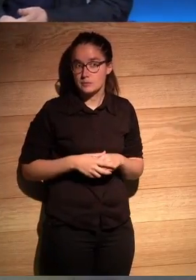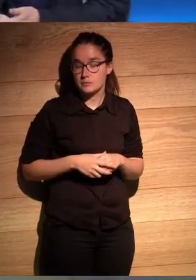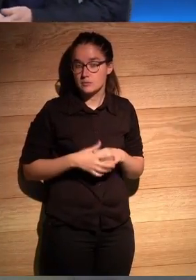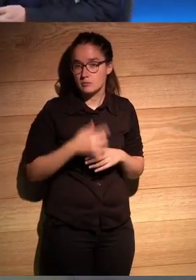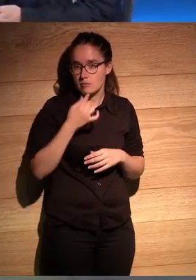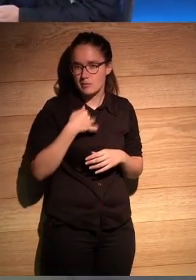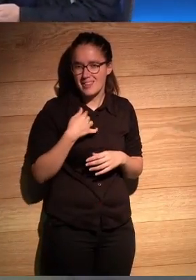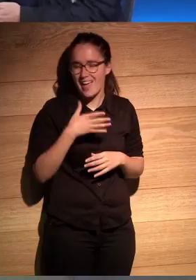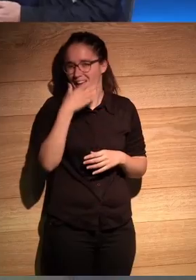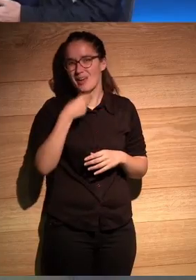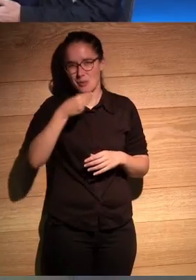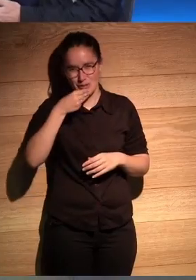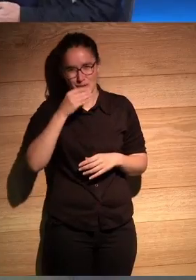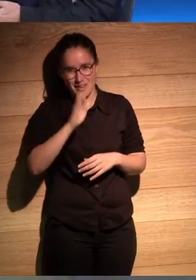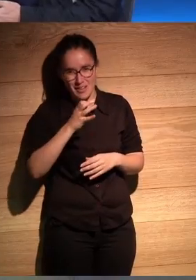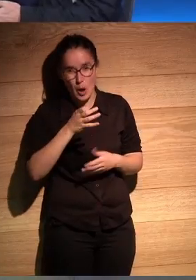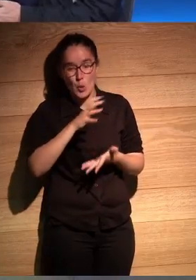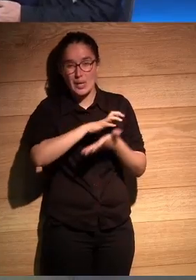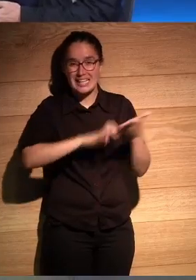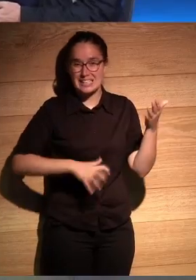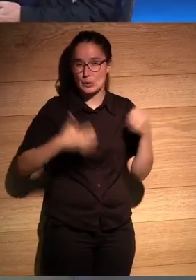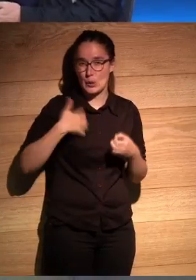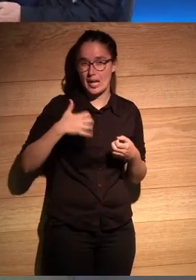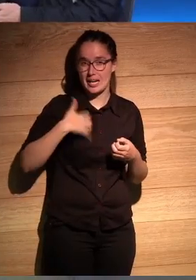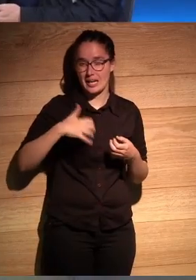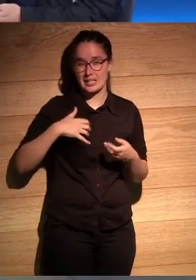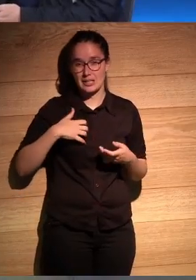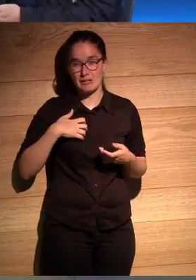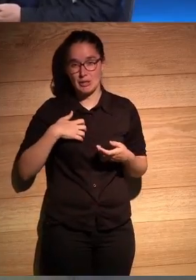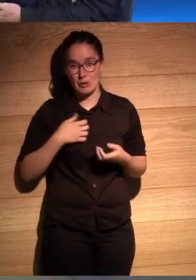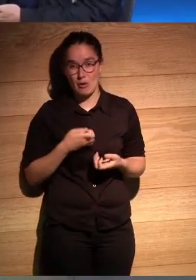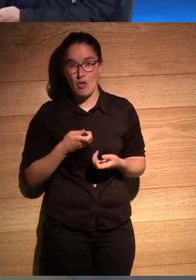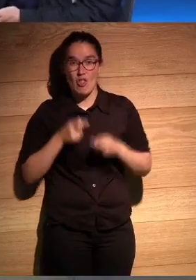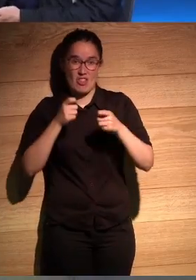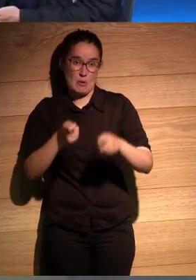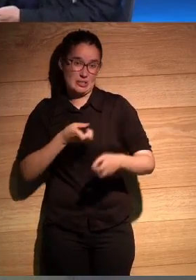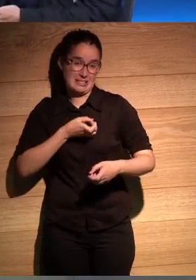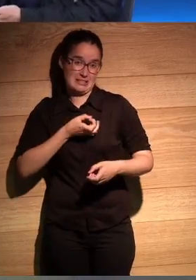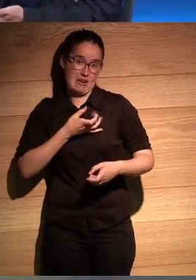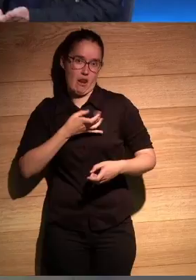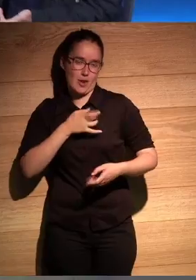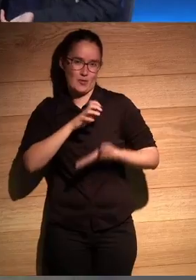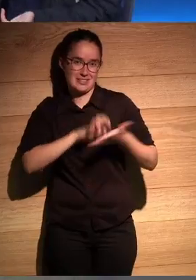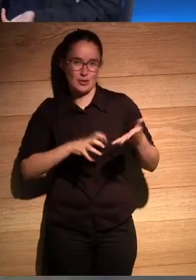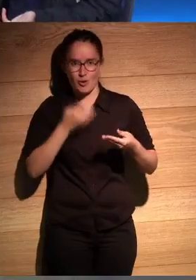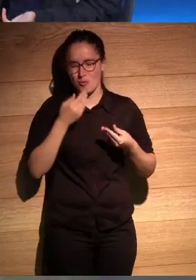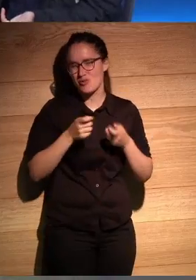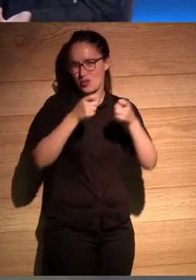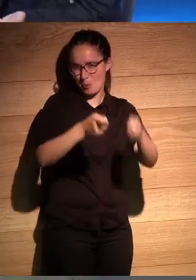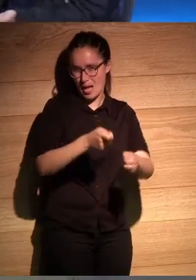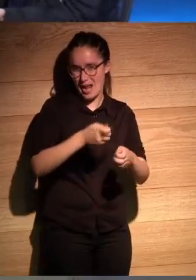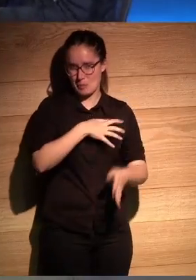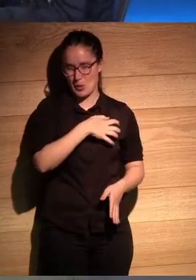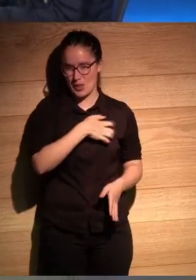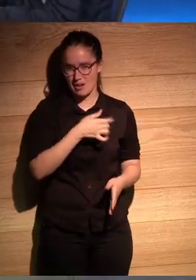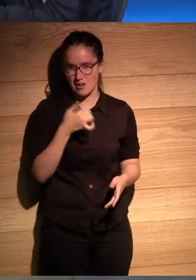y me dice ¡qué bonito! un escritor argentino entregando a un escritor chileno a las autoridades y yo le